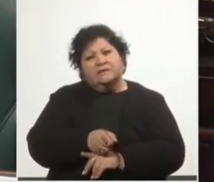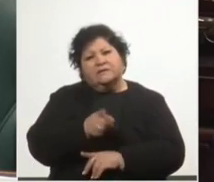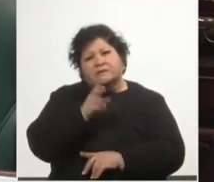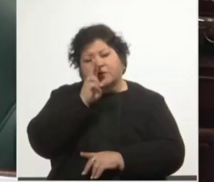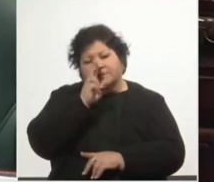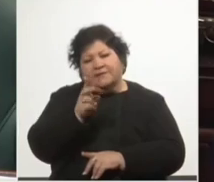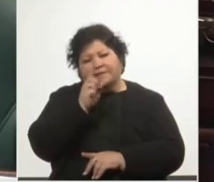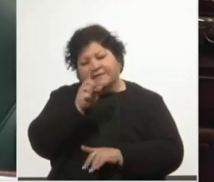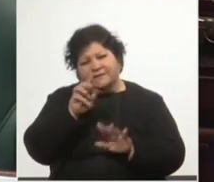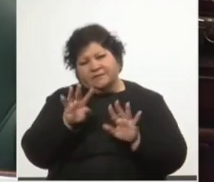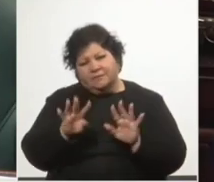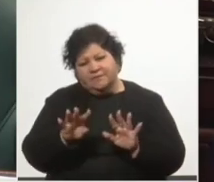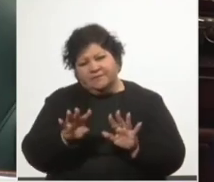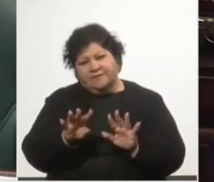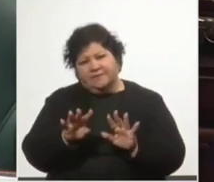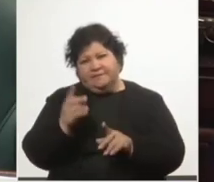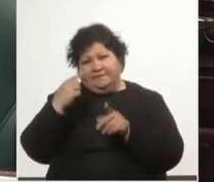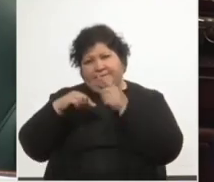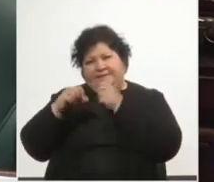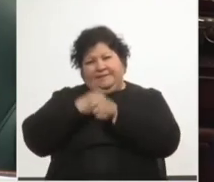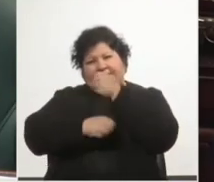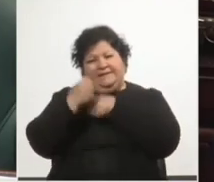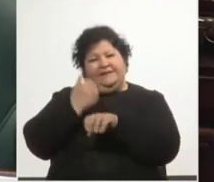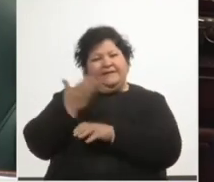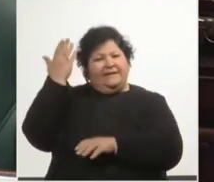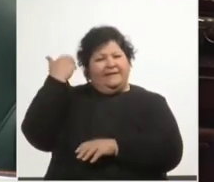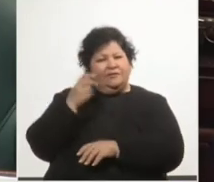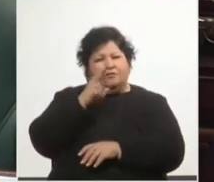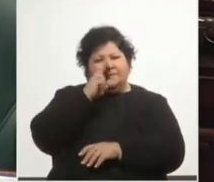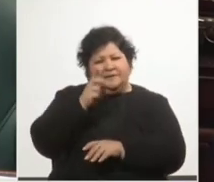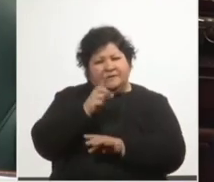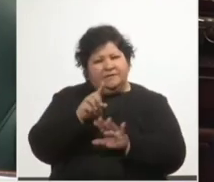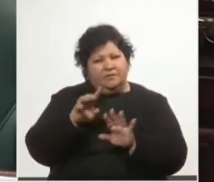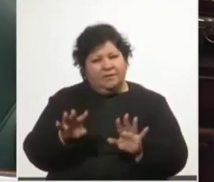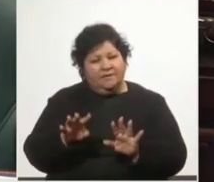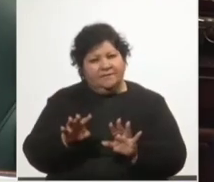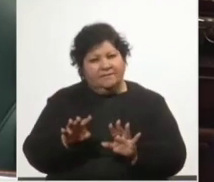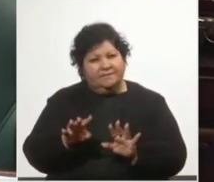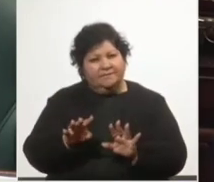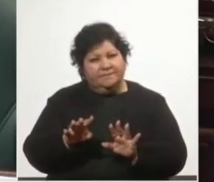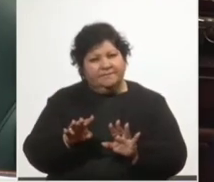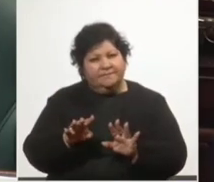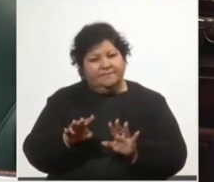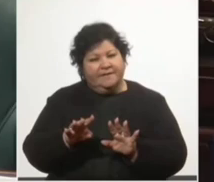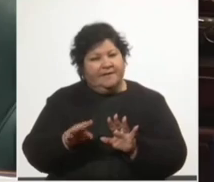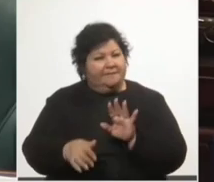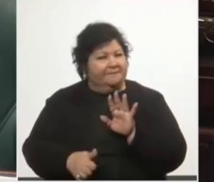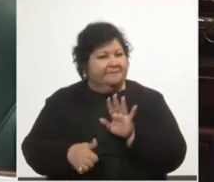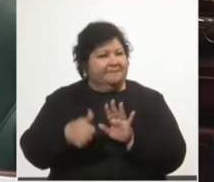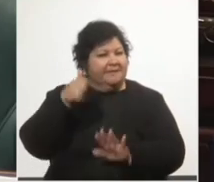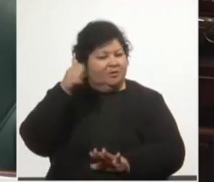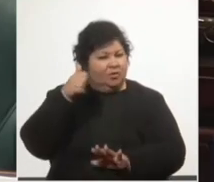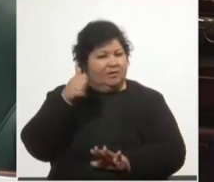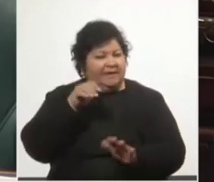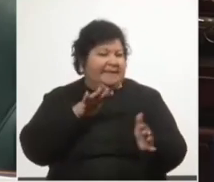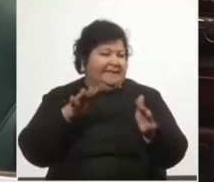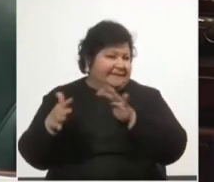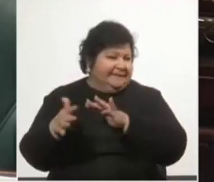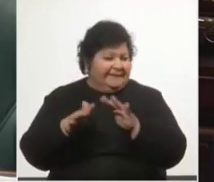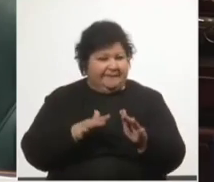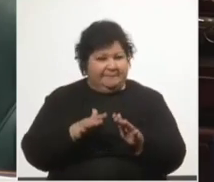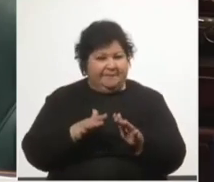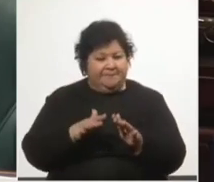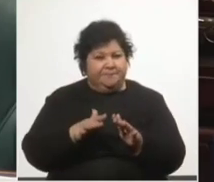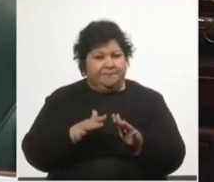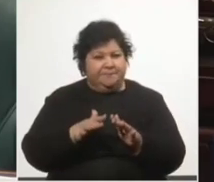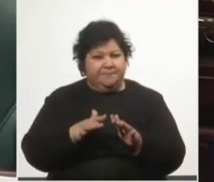que estiman es casi 240 millones de dólares mayor al estimado en el presupuesto, un año atrás y referido a